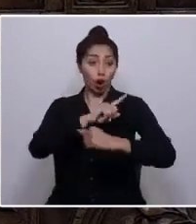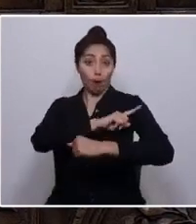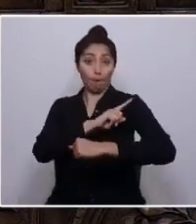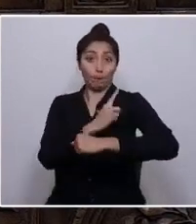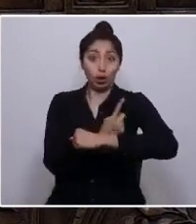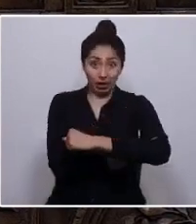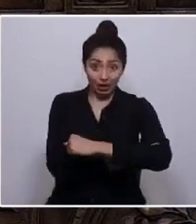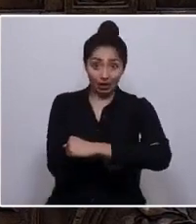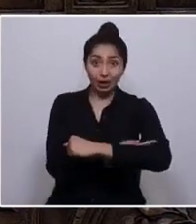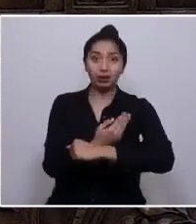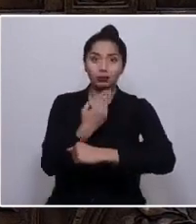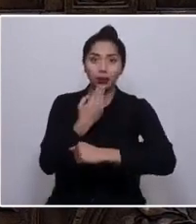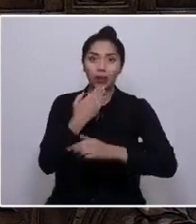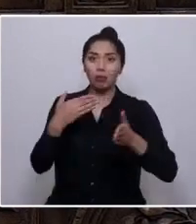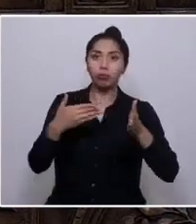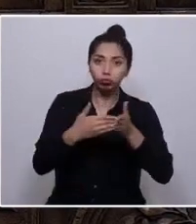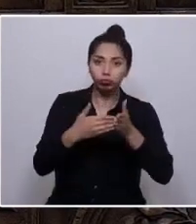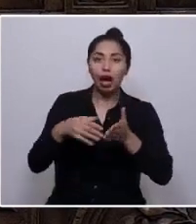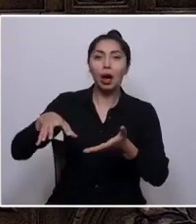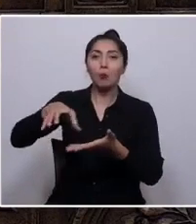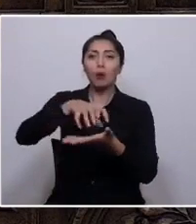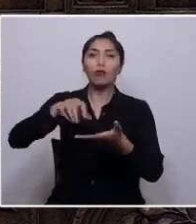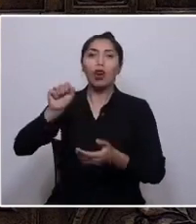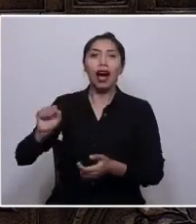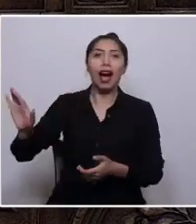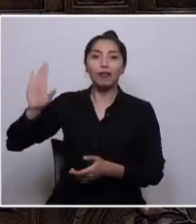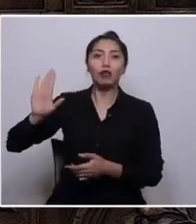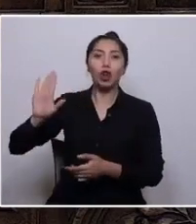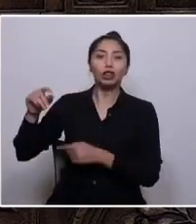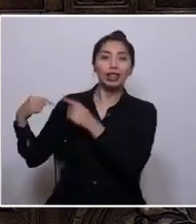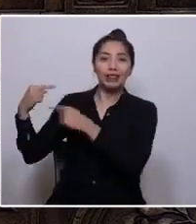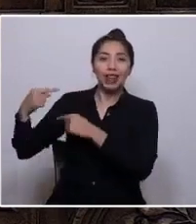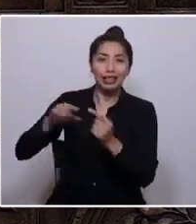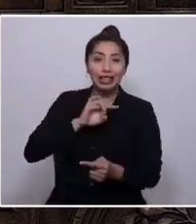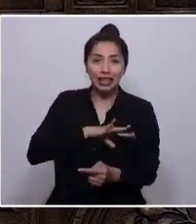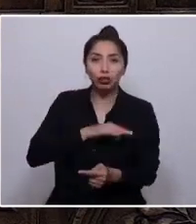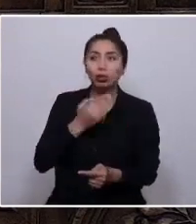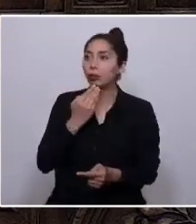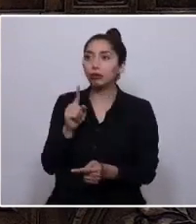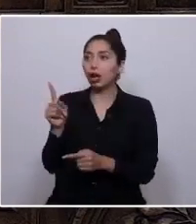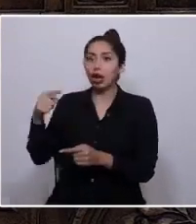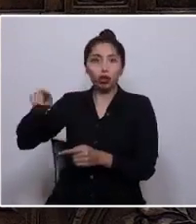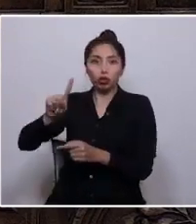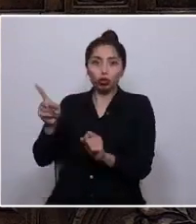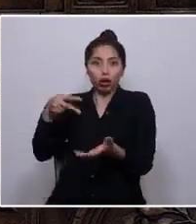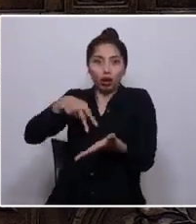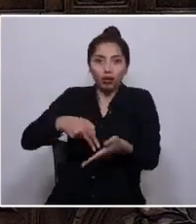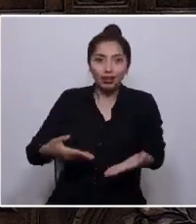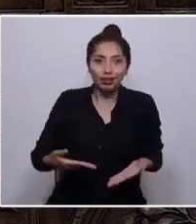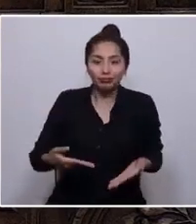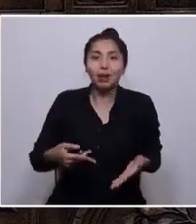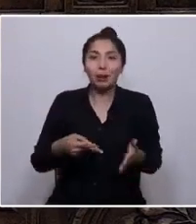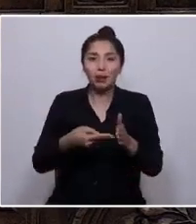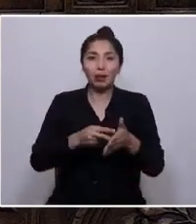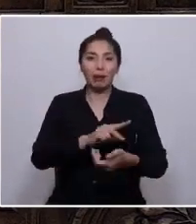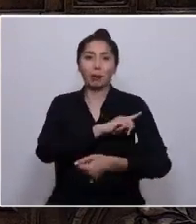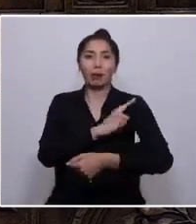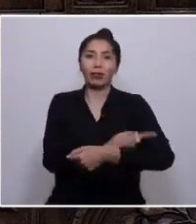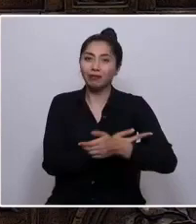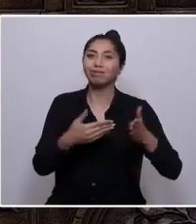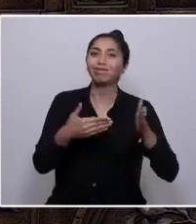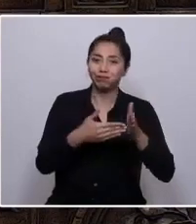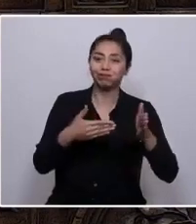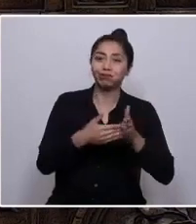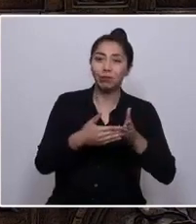afo tribal chileno estar sentado también aquí definiendo su propio futuro. El poder también es lo que impide a